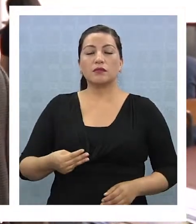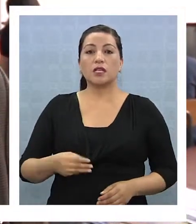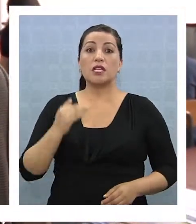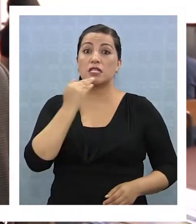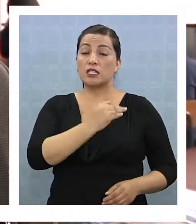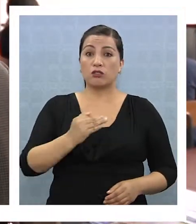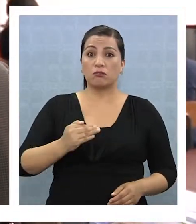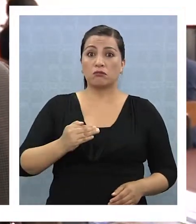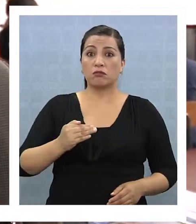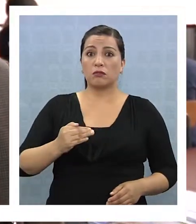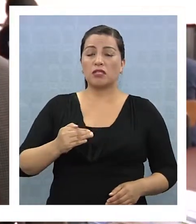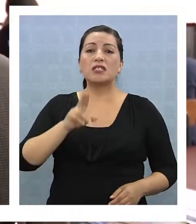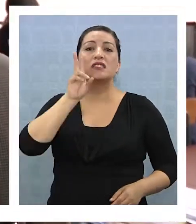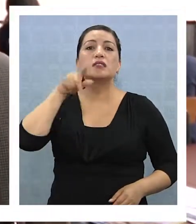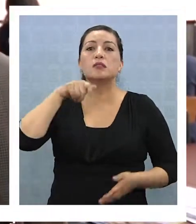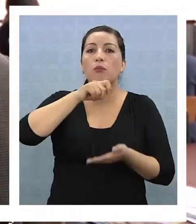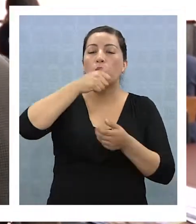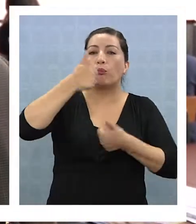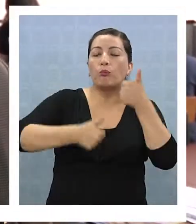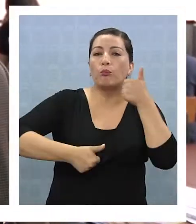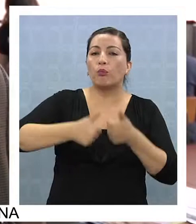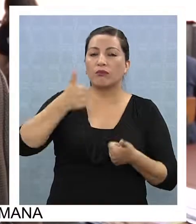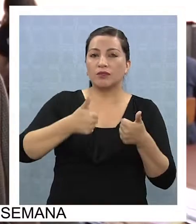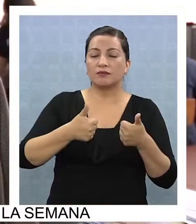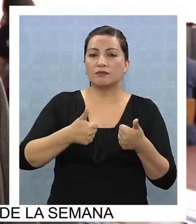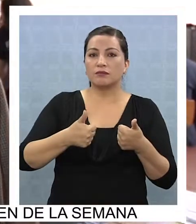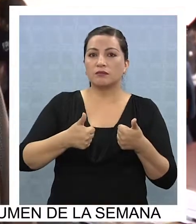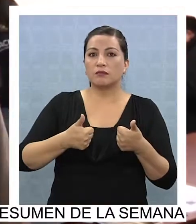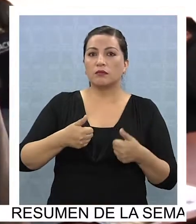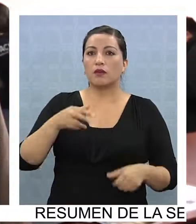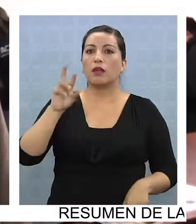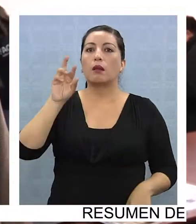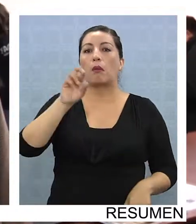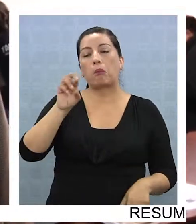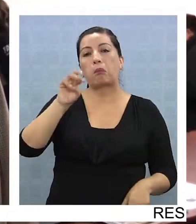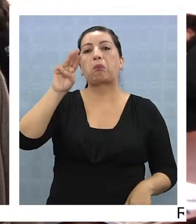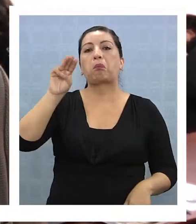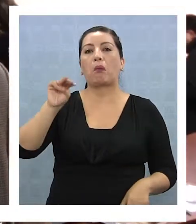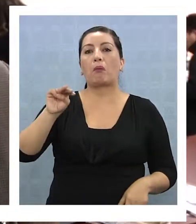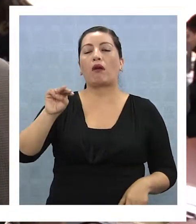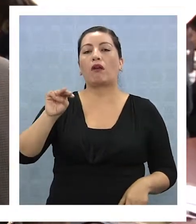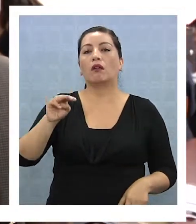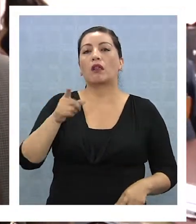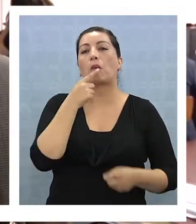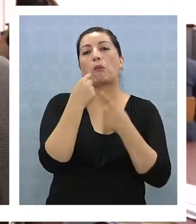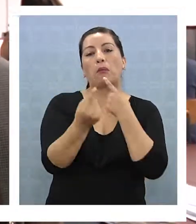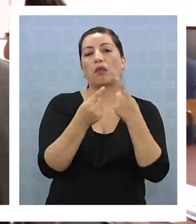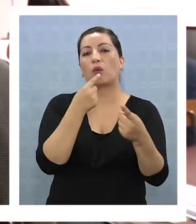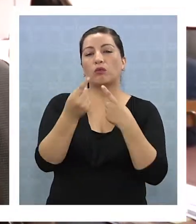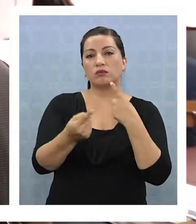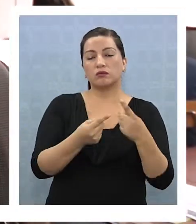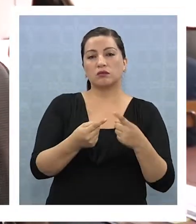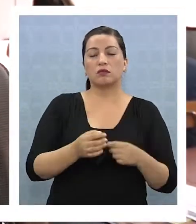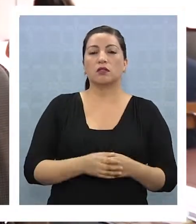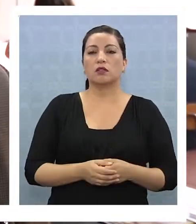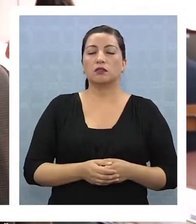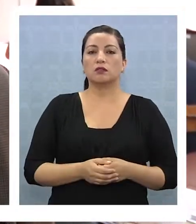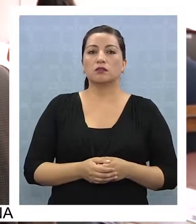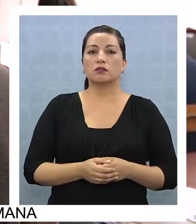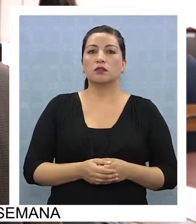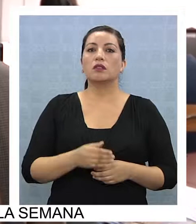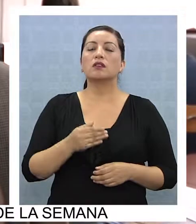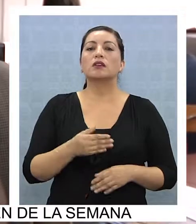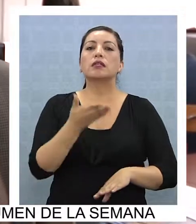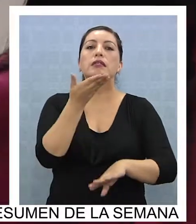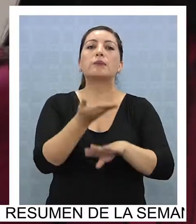pruebas, el apoderado a entrevistas o entrevistas con el alumno o te pida un